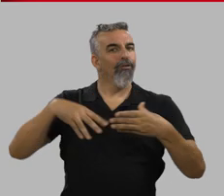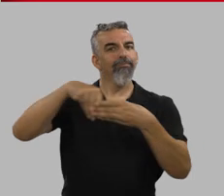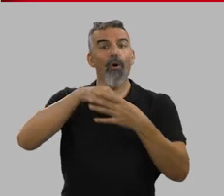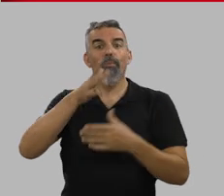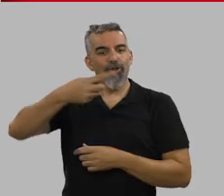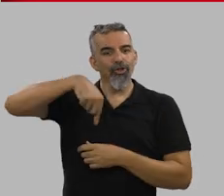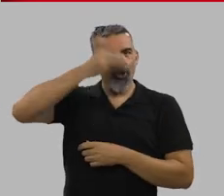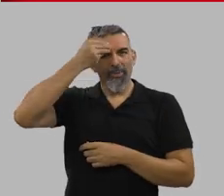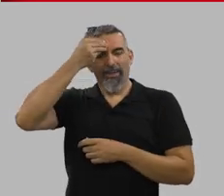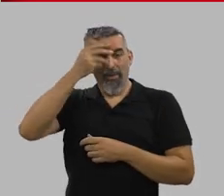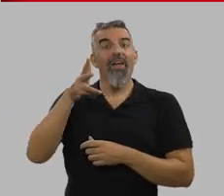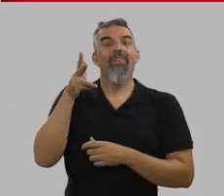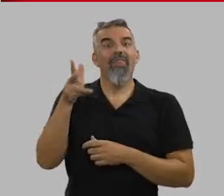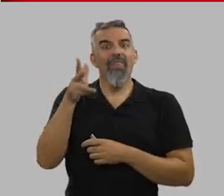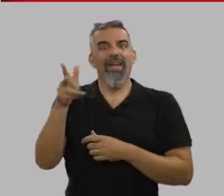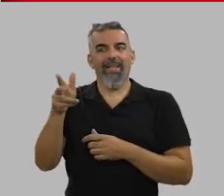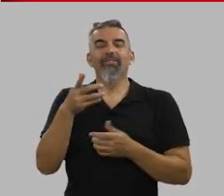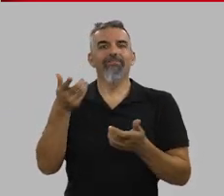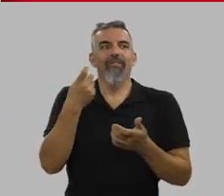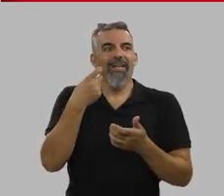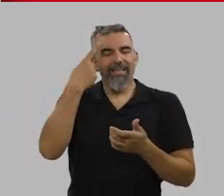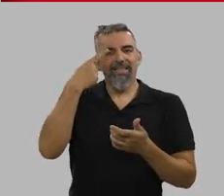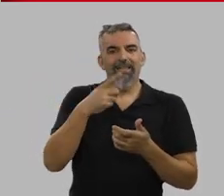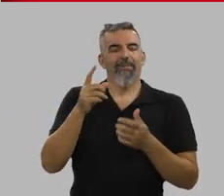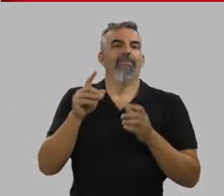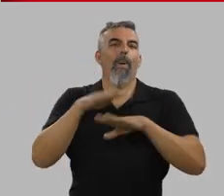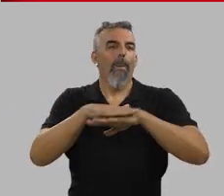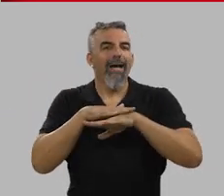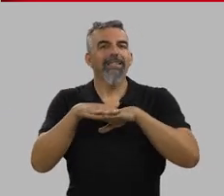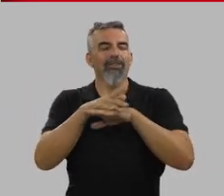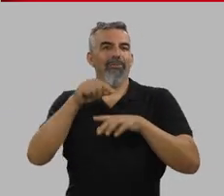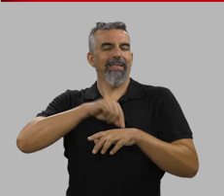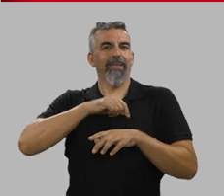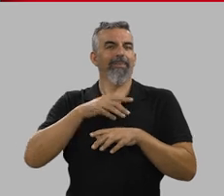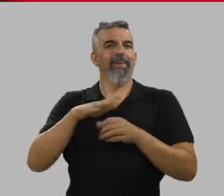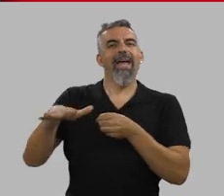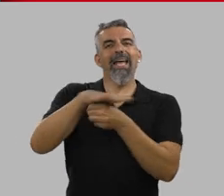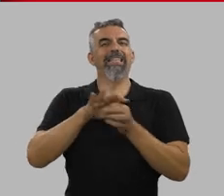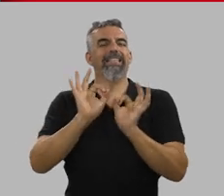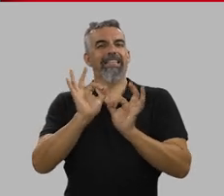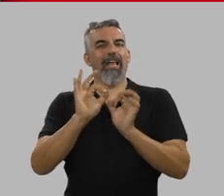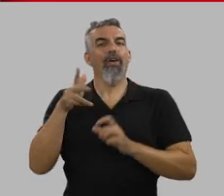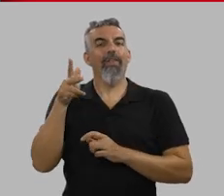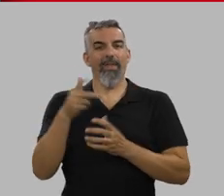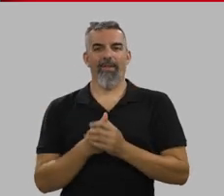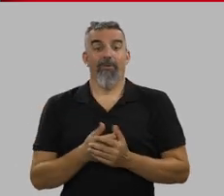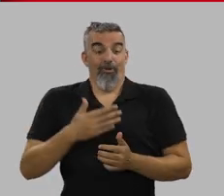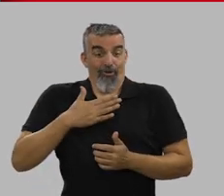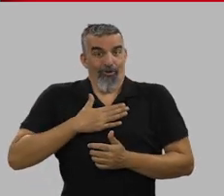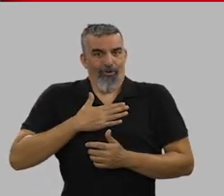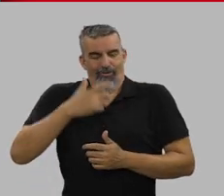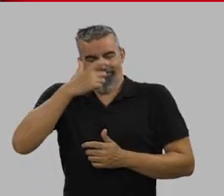teología inclusiva, porque creemos que el derecho a entender y a ser entendidos es una exigencia básica del Estado del Derecho.